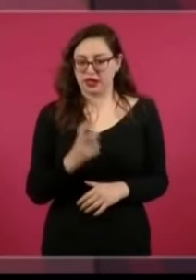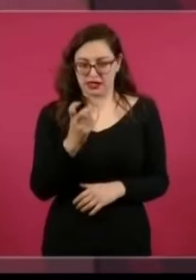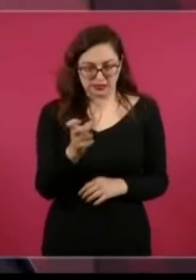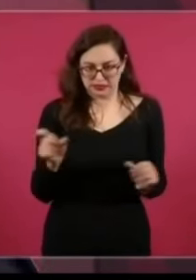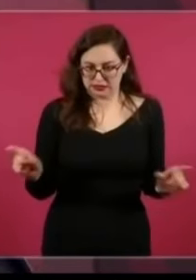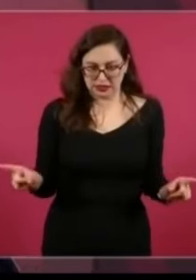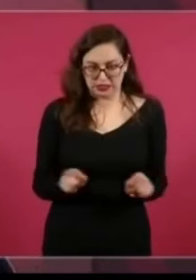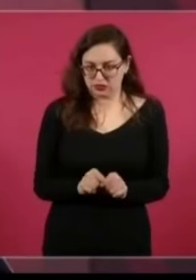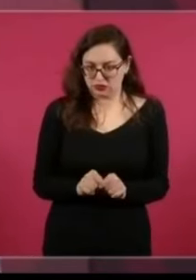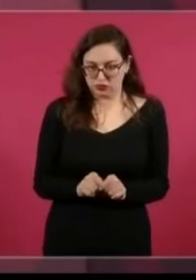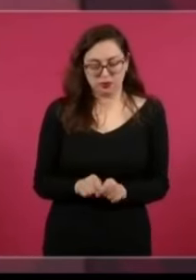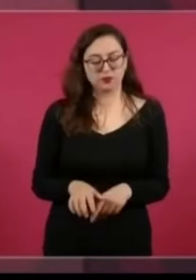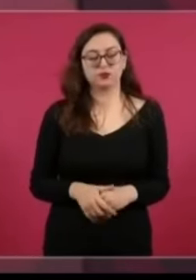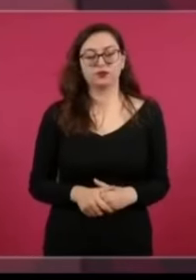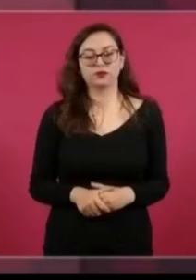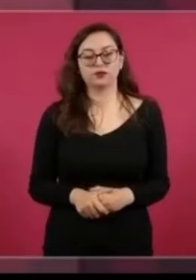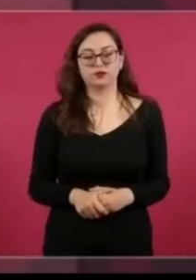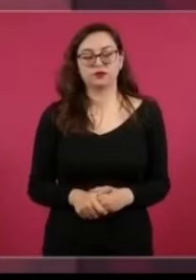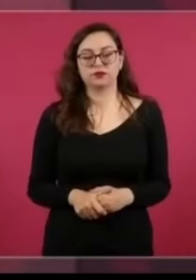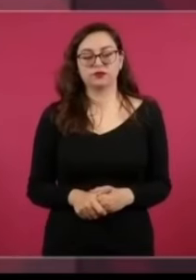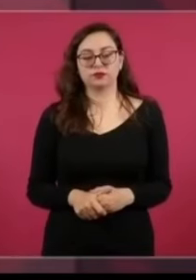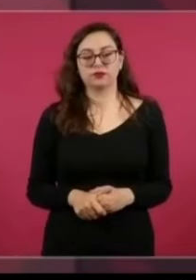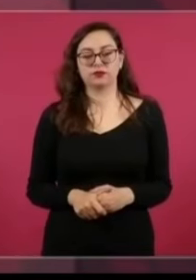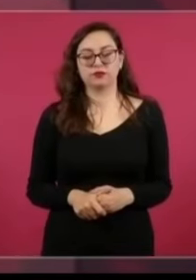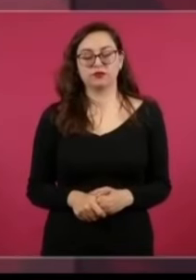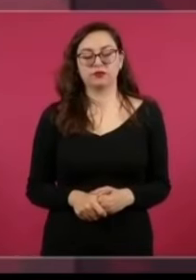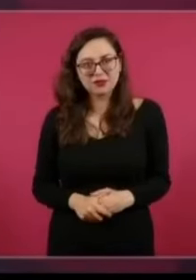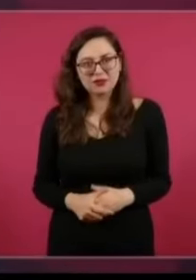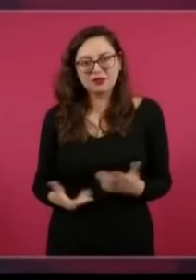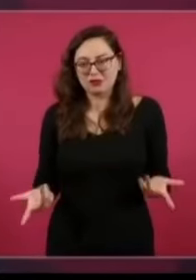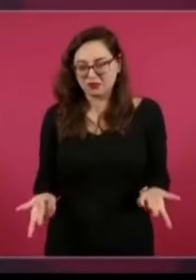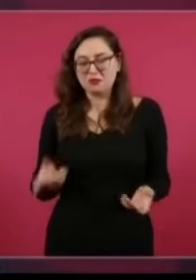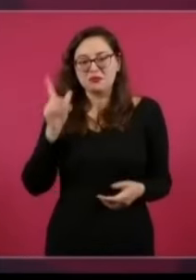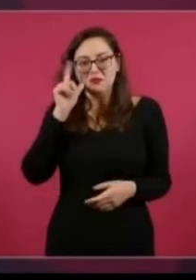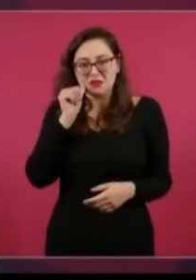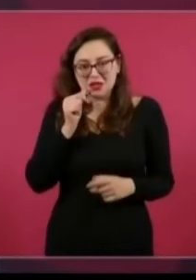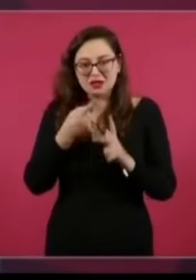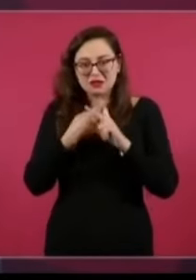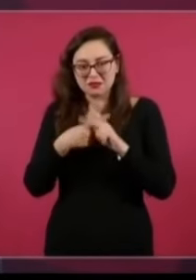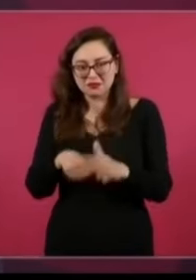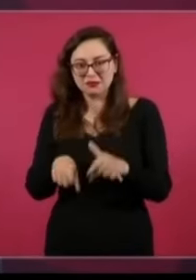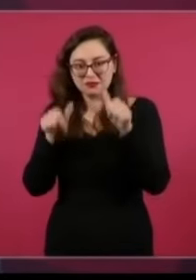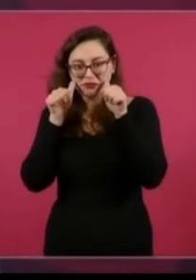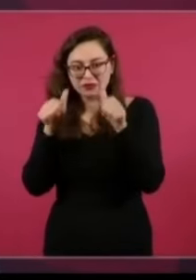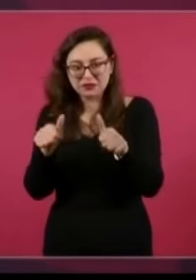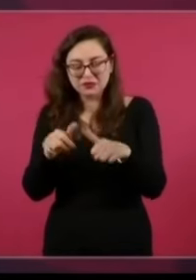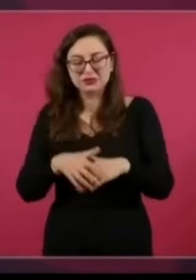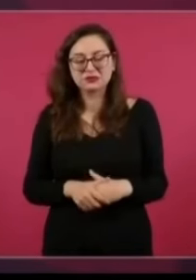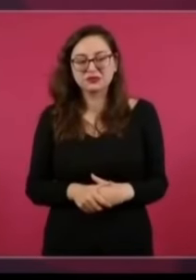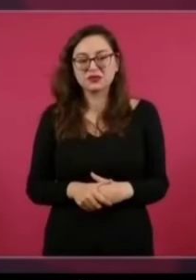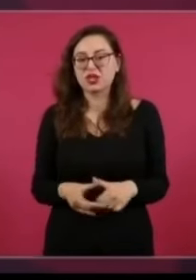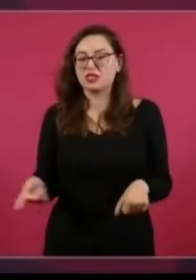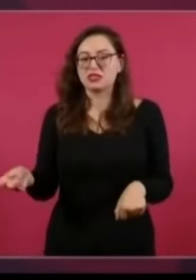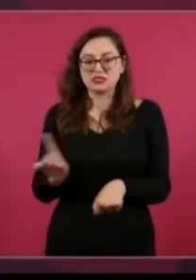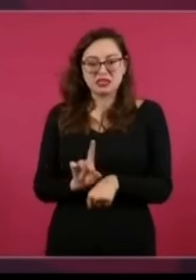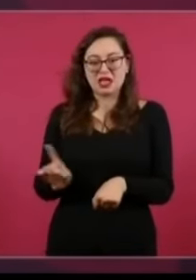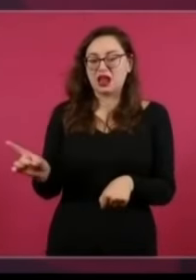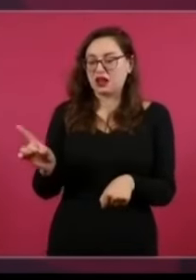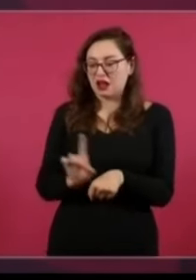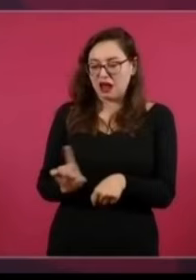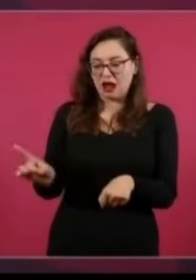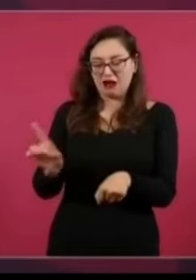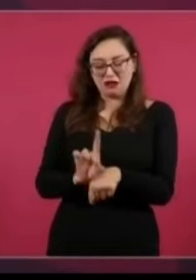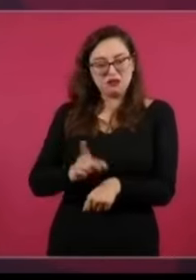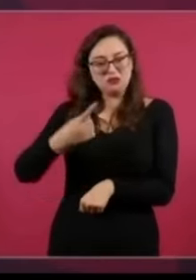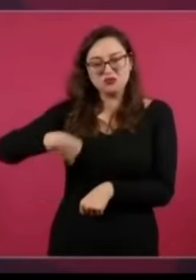firmo con ellos un acuerdo de confidencialidad, por supuesto que informamos al SAT